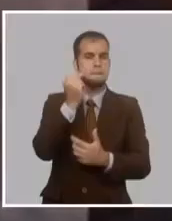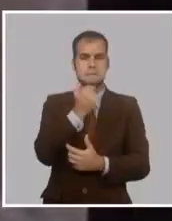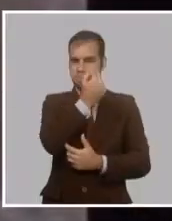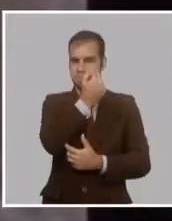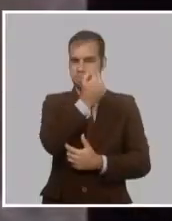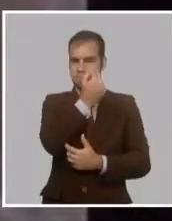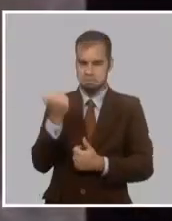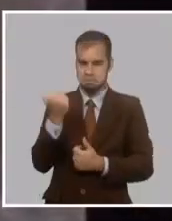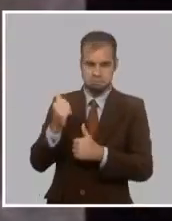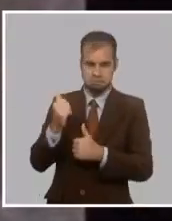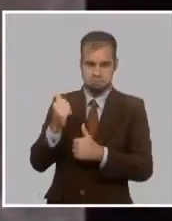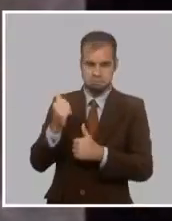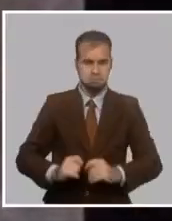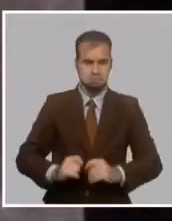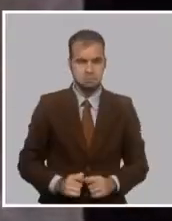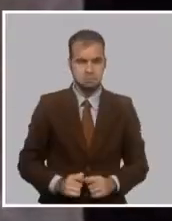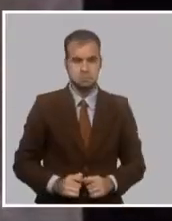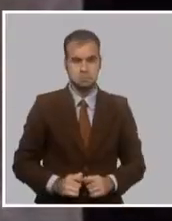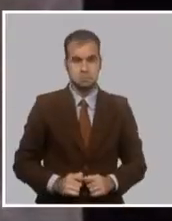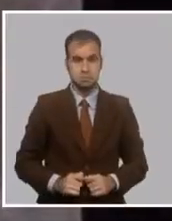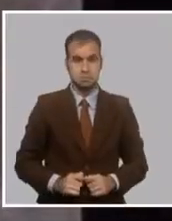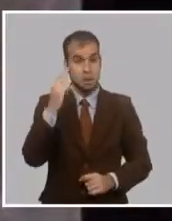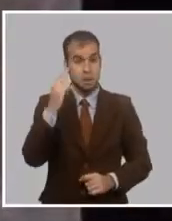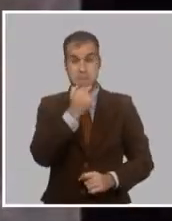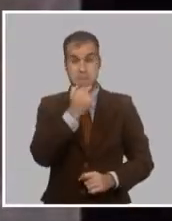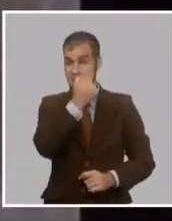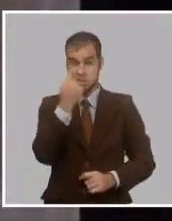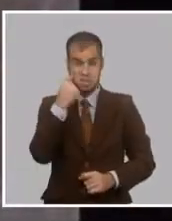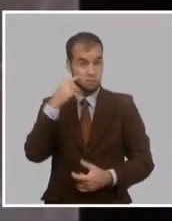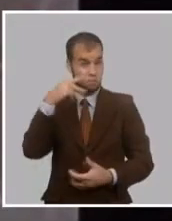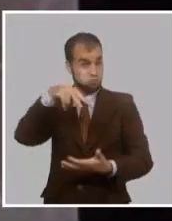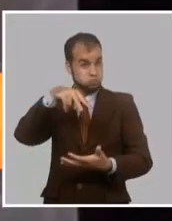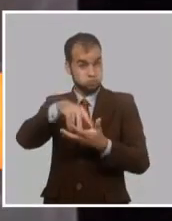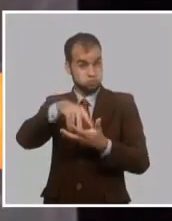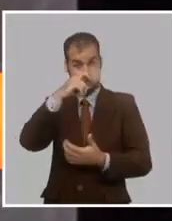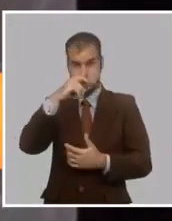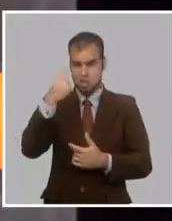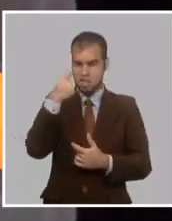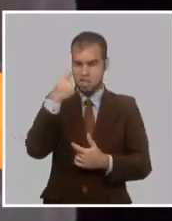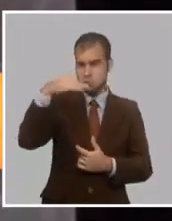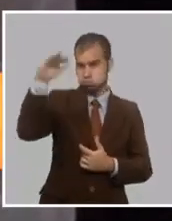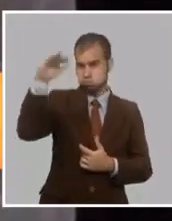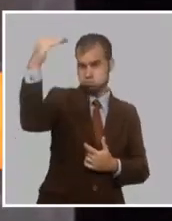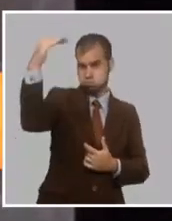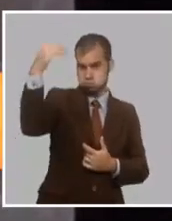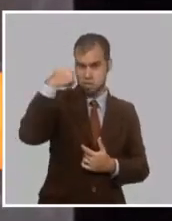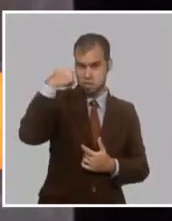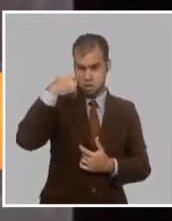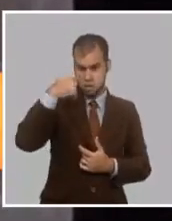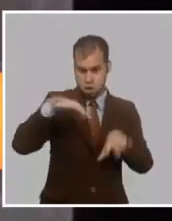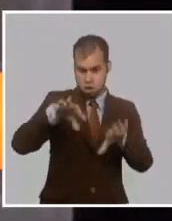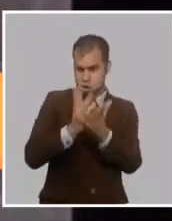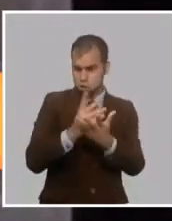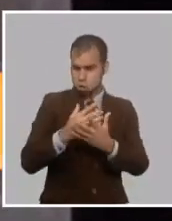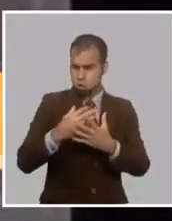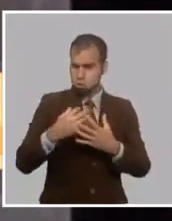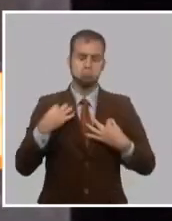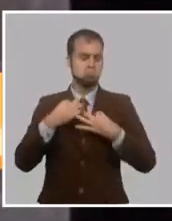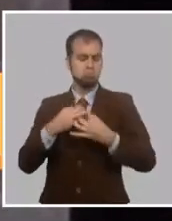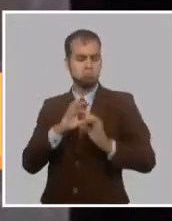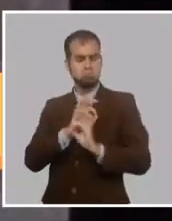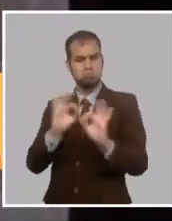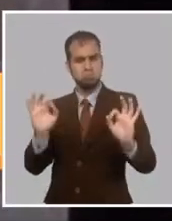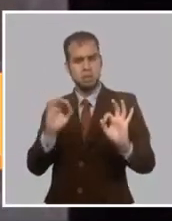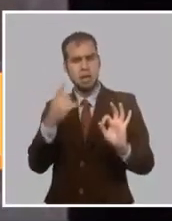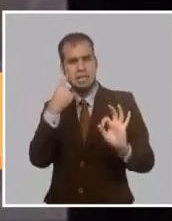Era un hombre alto, de una mirada inconfundible, tierna, candadosa al mismo tiempo, y que lo